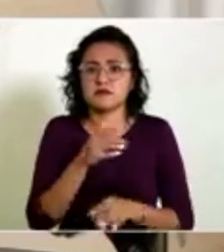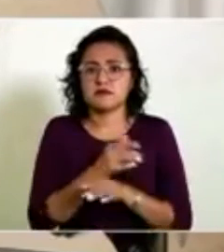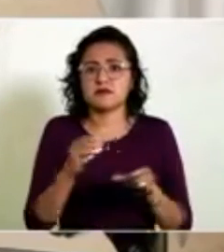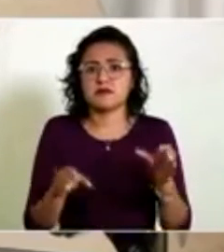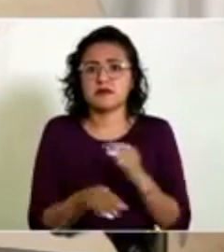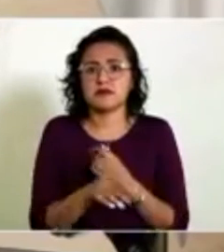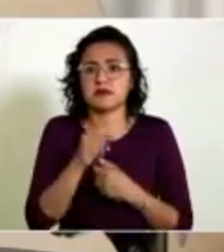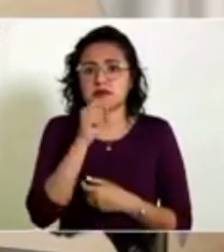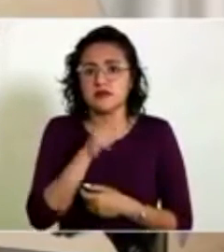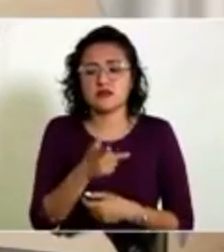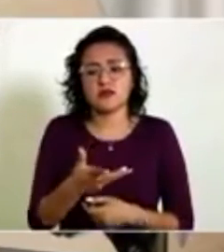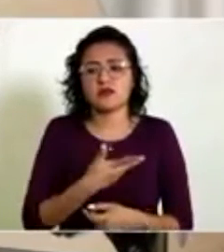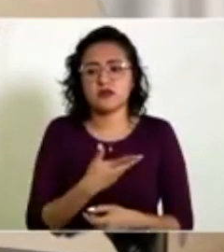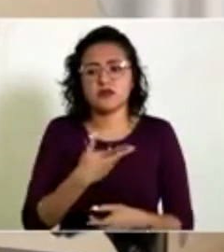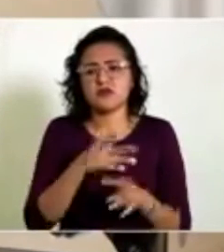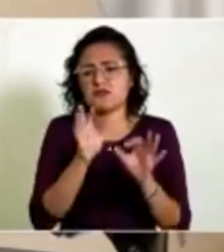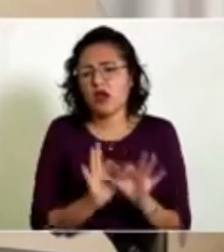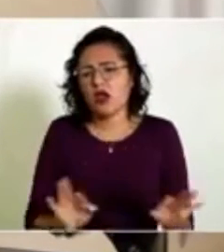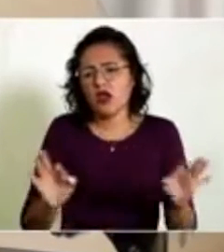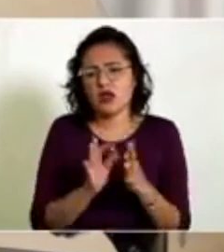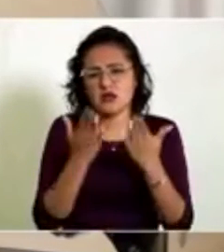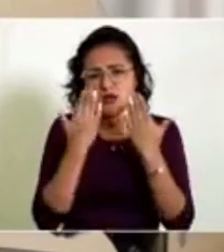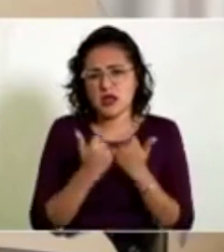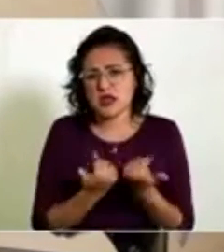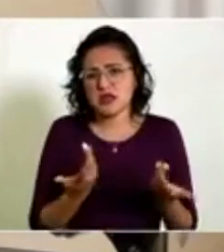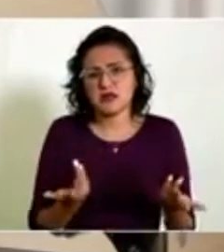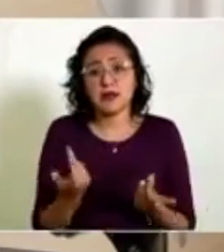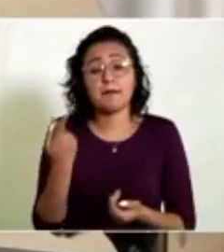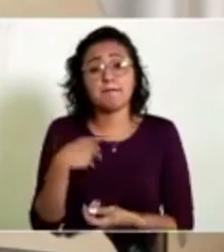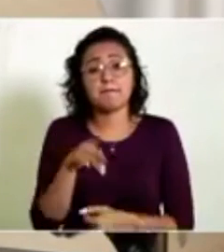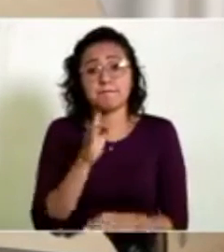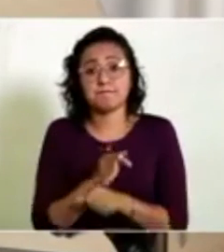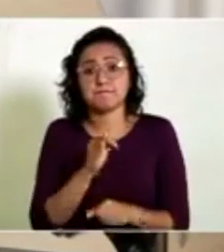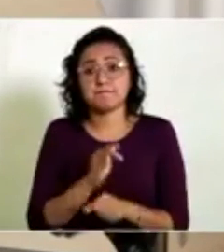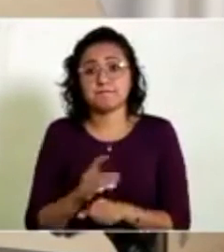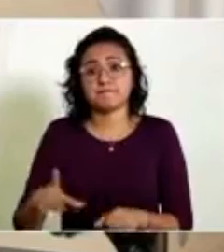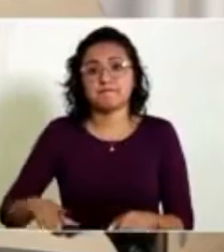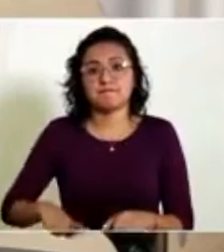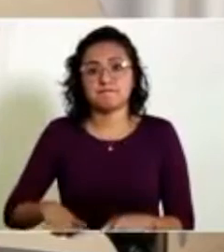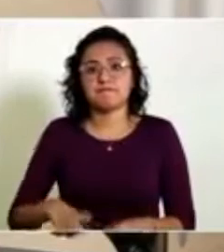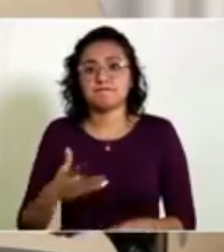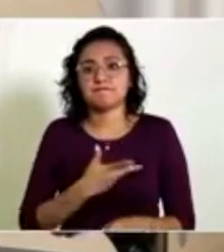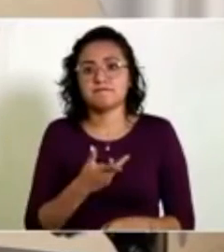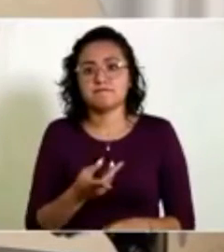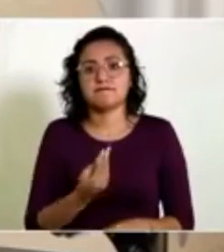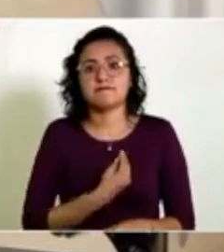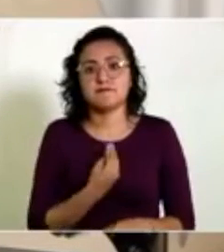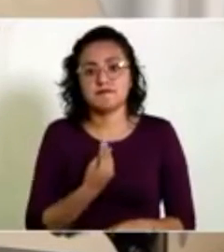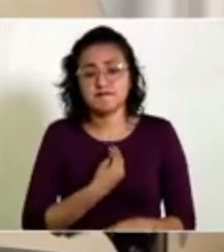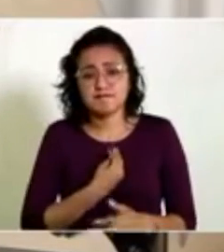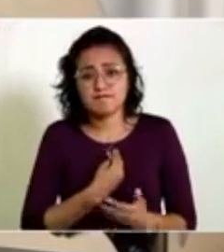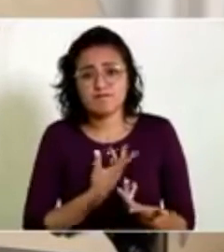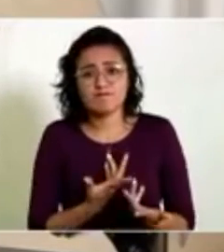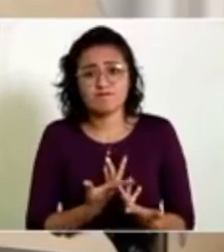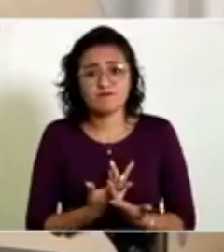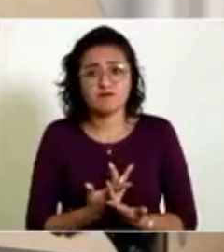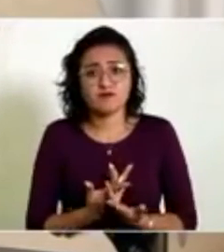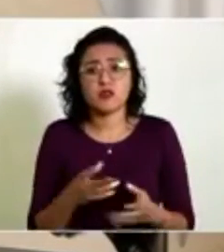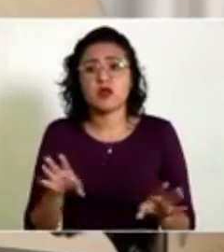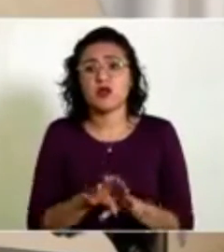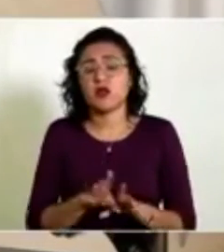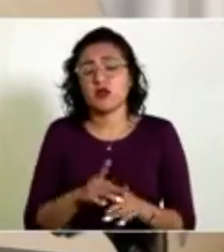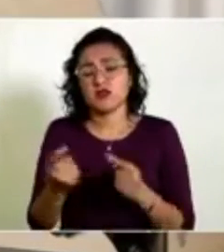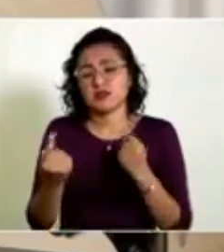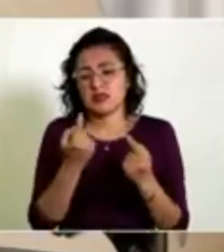no tienen importancia, pero los gobiernos tenemos que ser tolerantes, anuentes a la